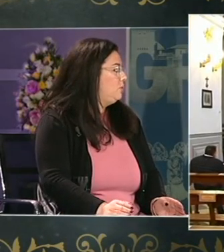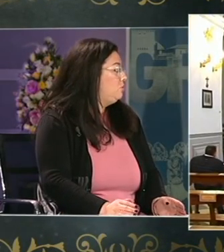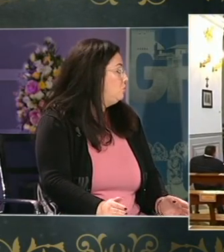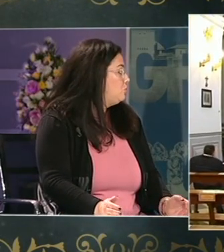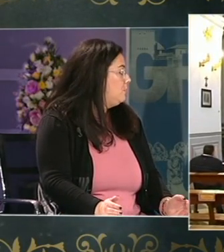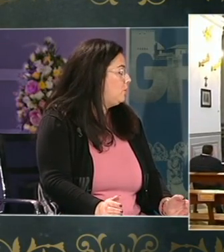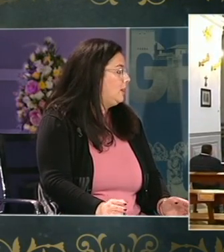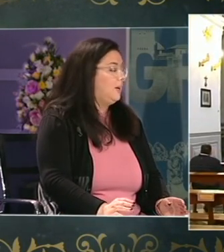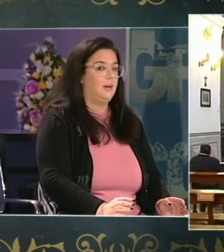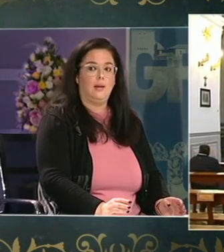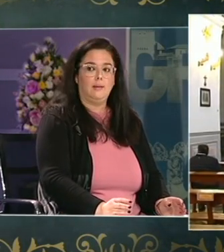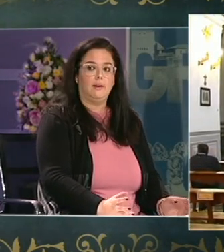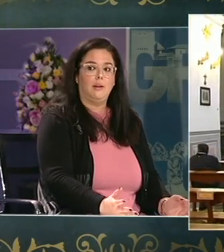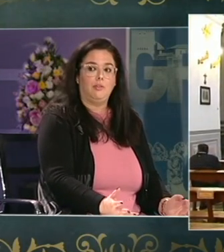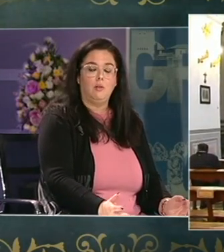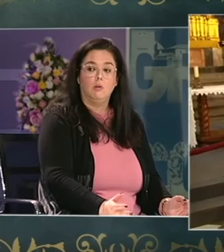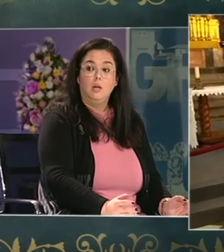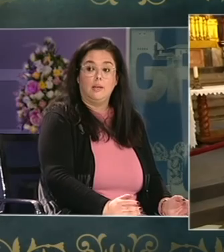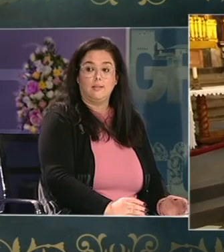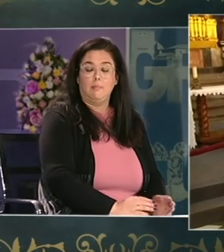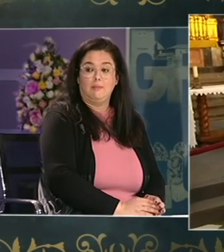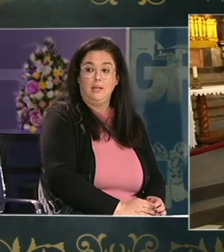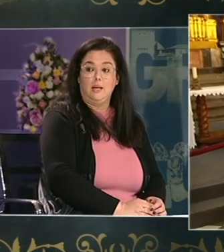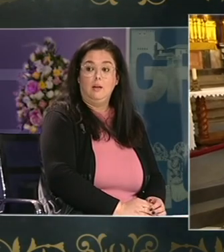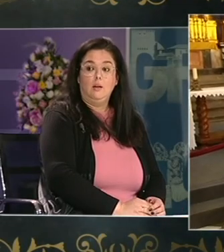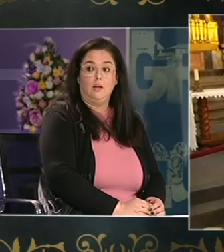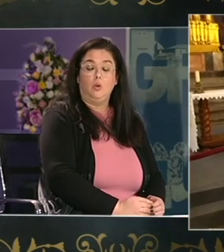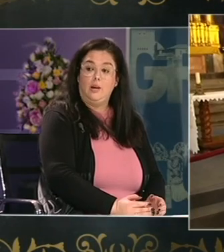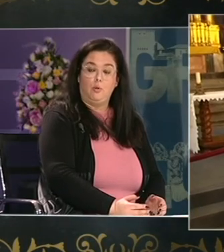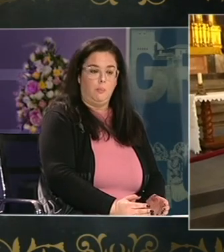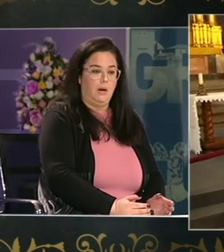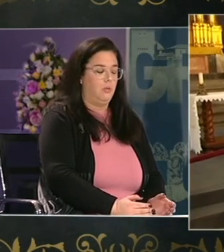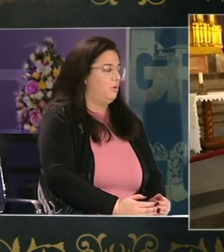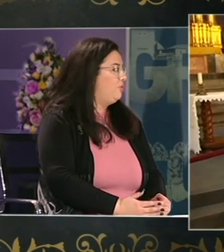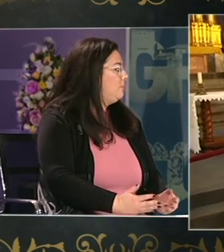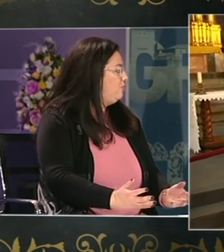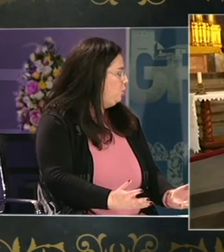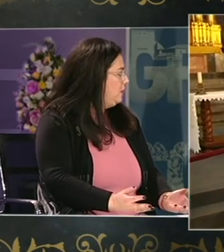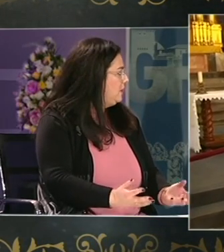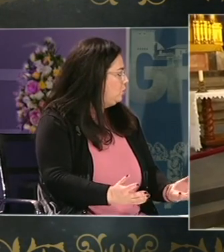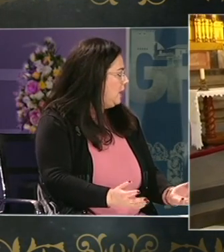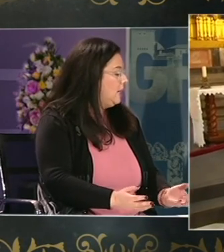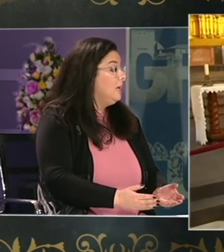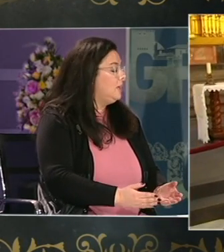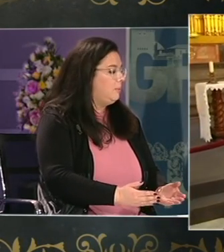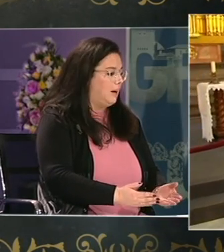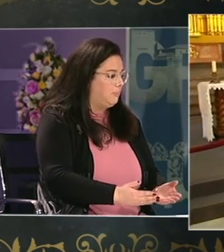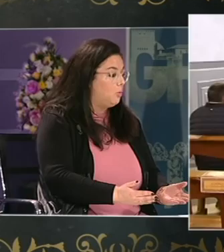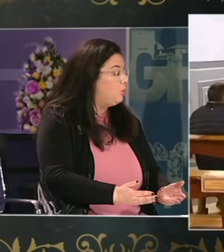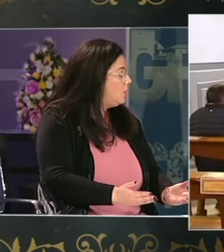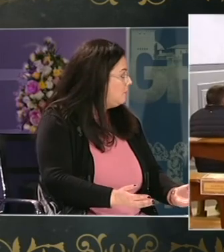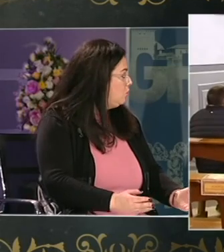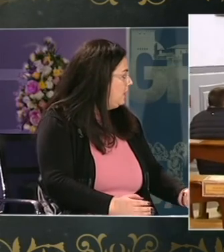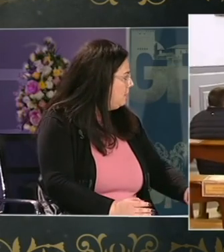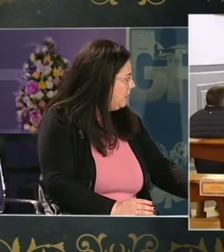tiempos yo no sé por qué esta relación que se mantenía con el arzobispado de una forma fluida natural y al